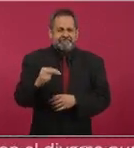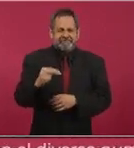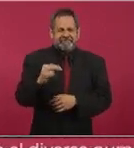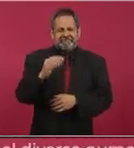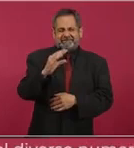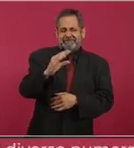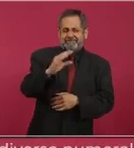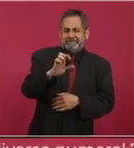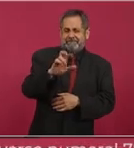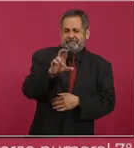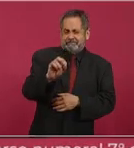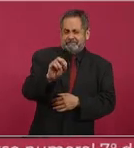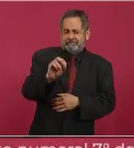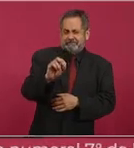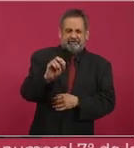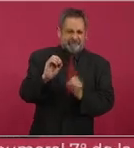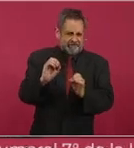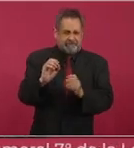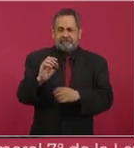delitos.